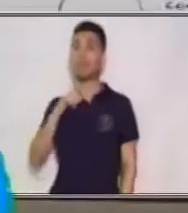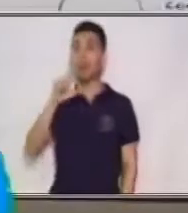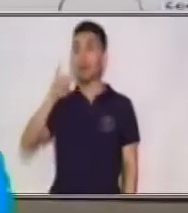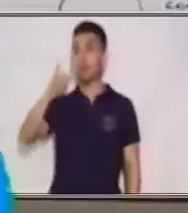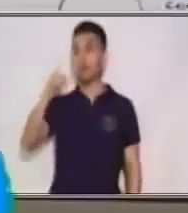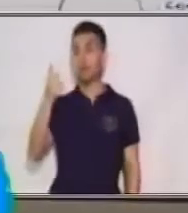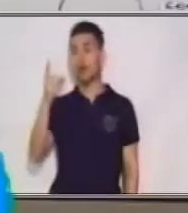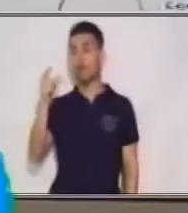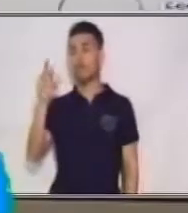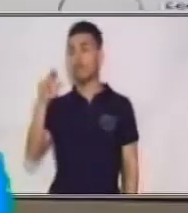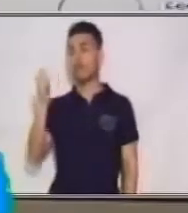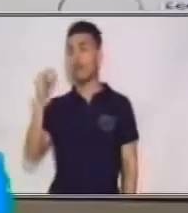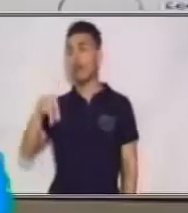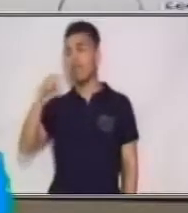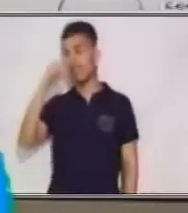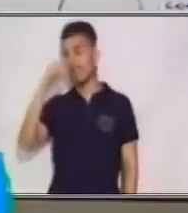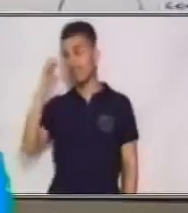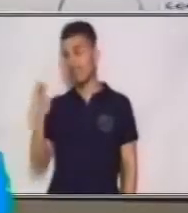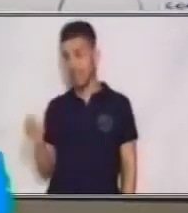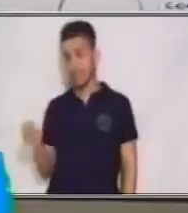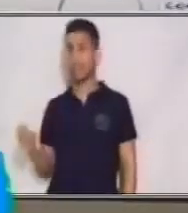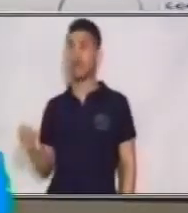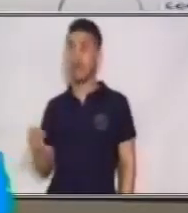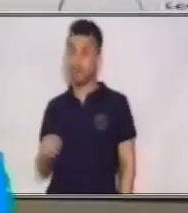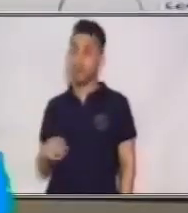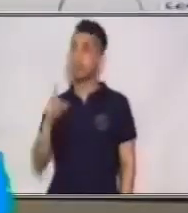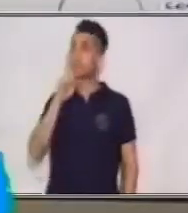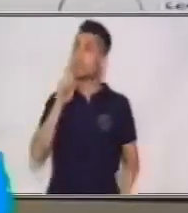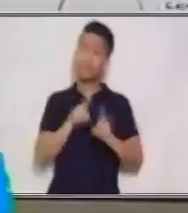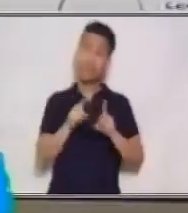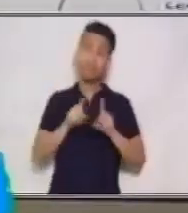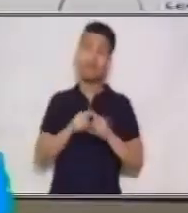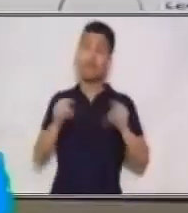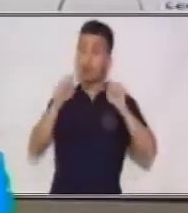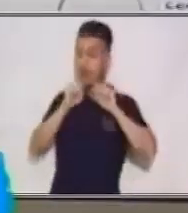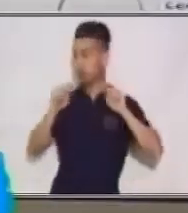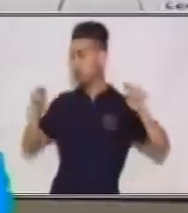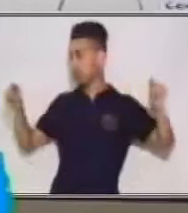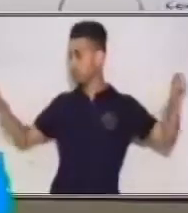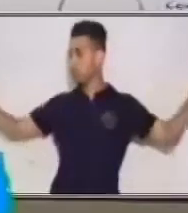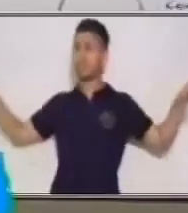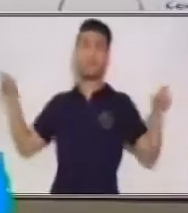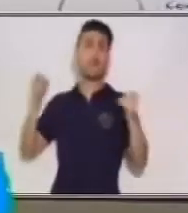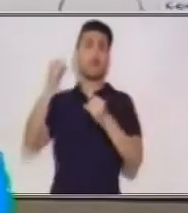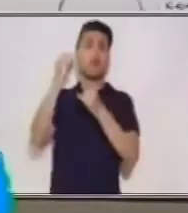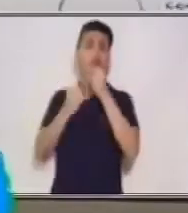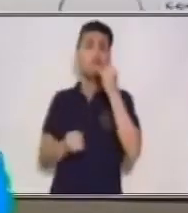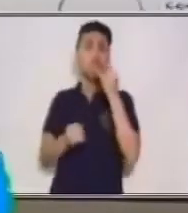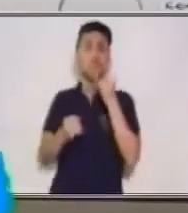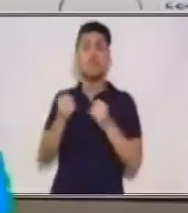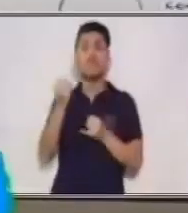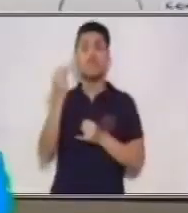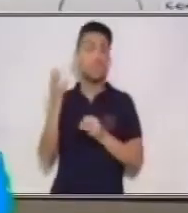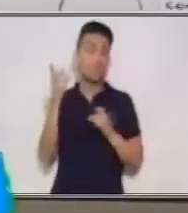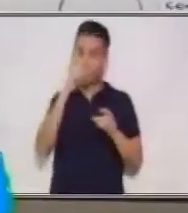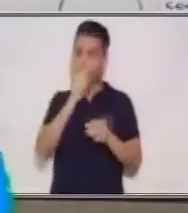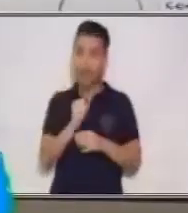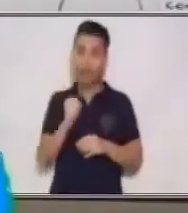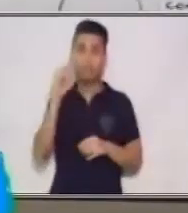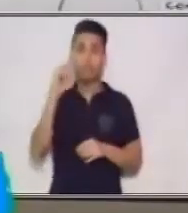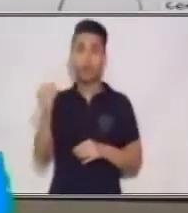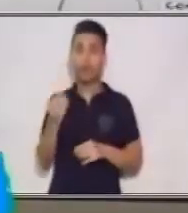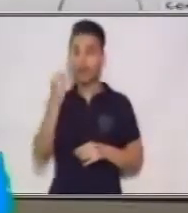¿verdad? Recuerda también que las rectas son infinitas. Pero estos cuadrantes que se están